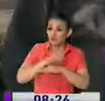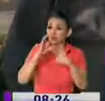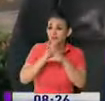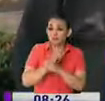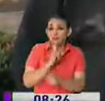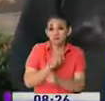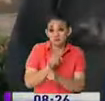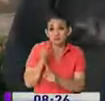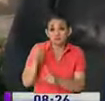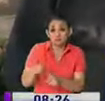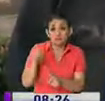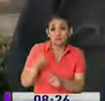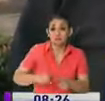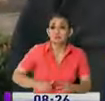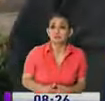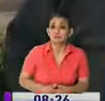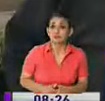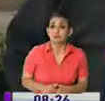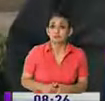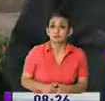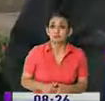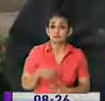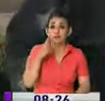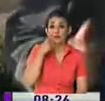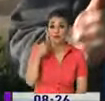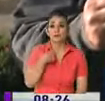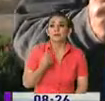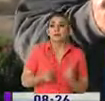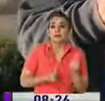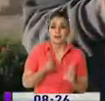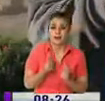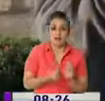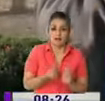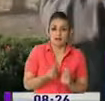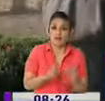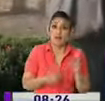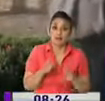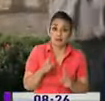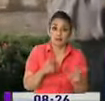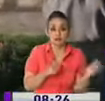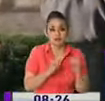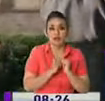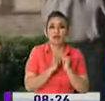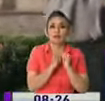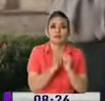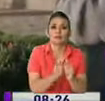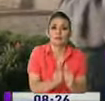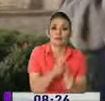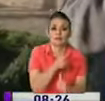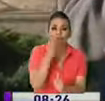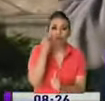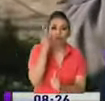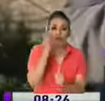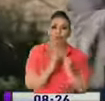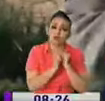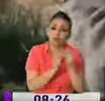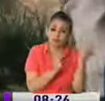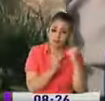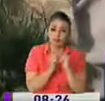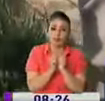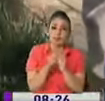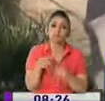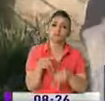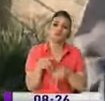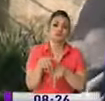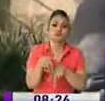nosotros como varones se puede decir, hemos muchas veces tenido que acompañarles a las mujeres a subir la